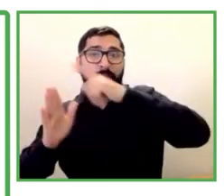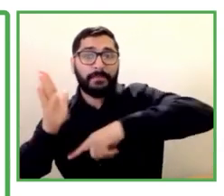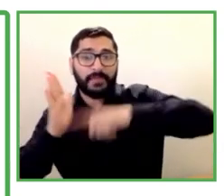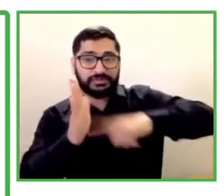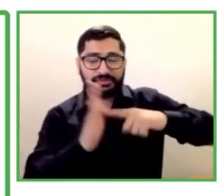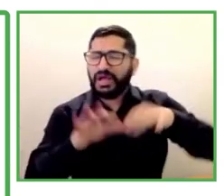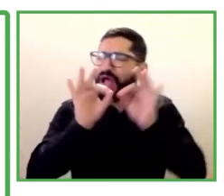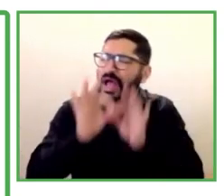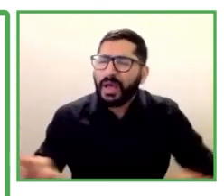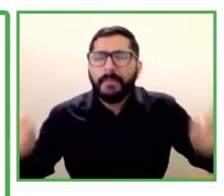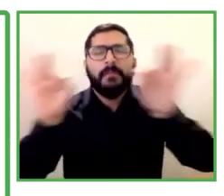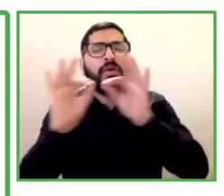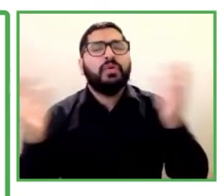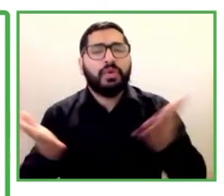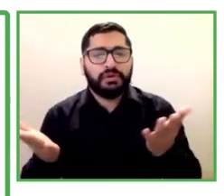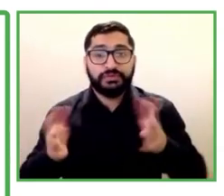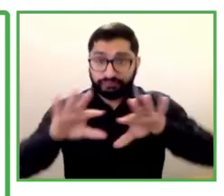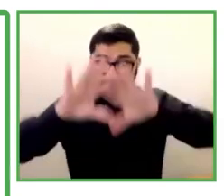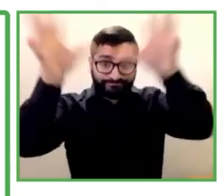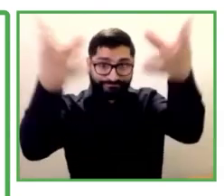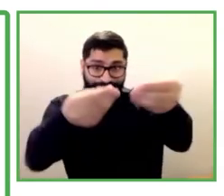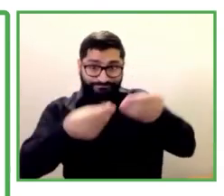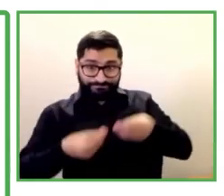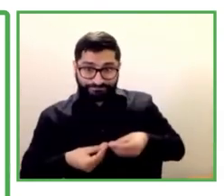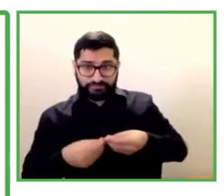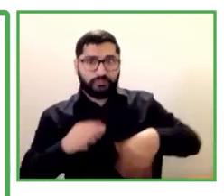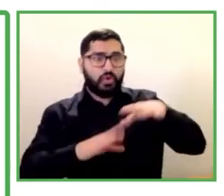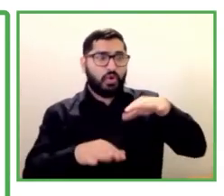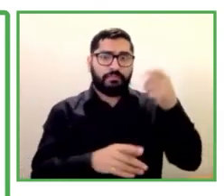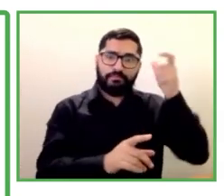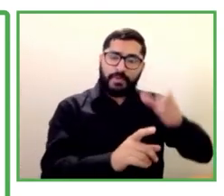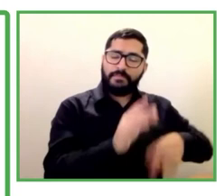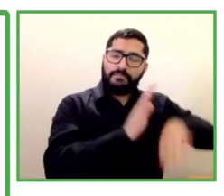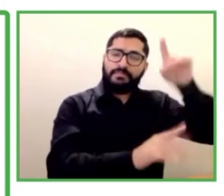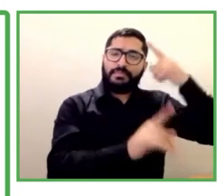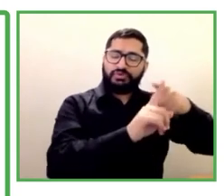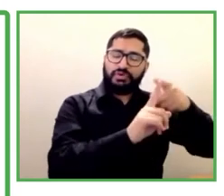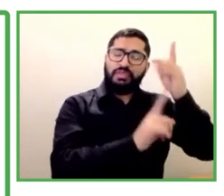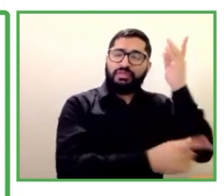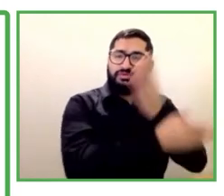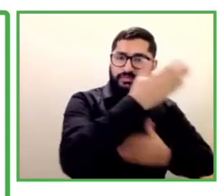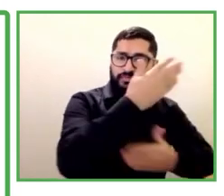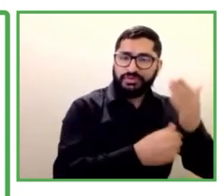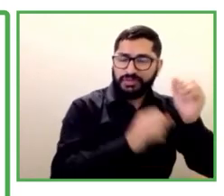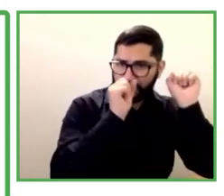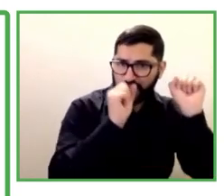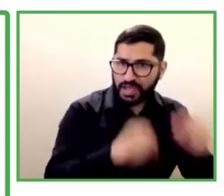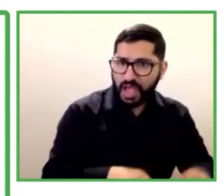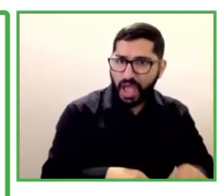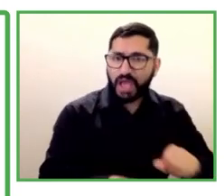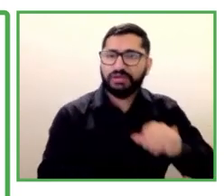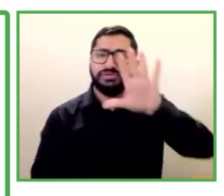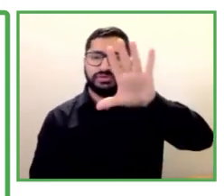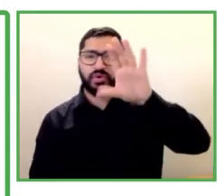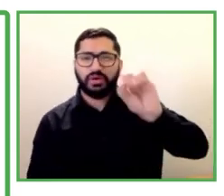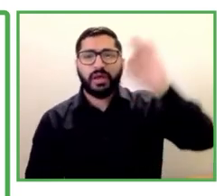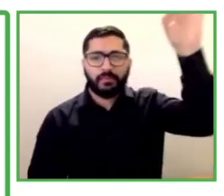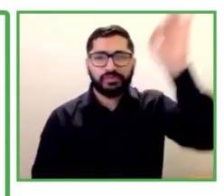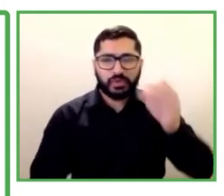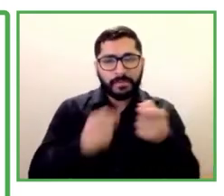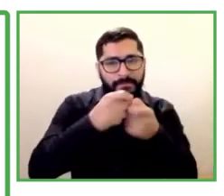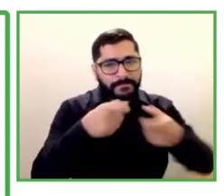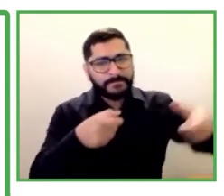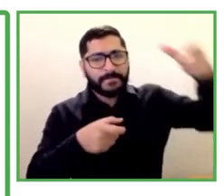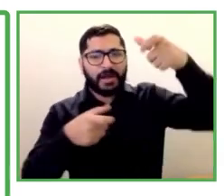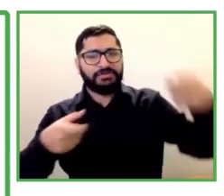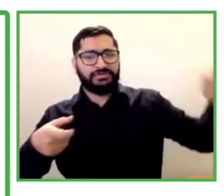de este grupo de personas con discapacidad fue un 50% más alto cuando lo comparamos con el resto de